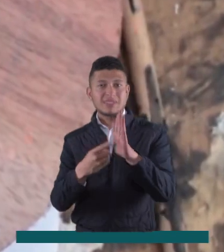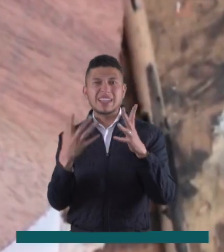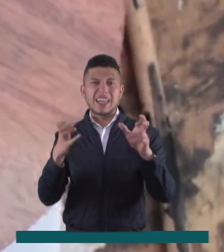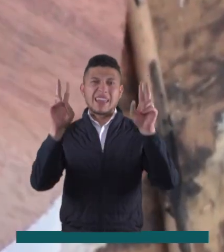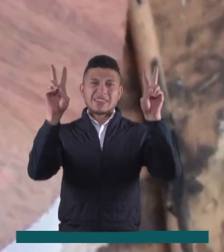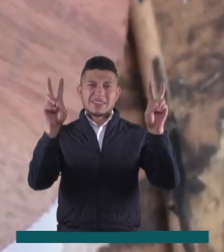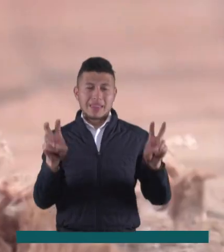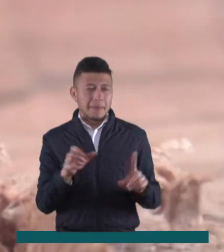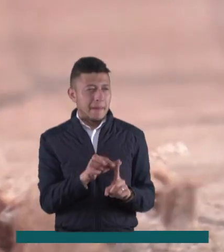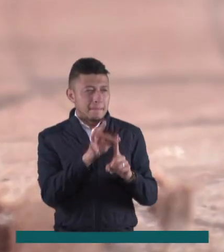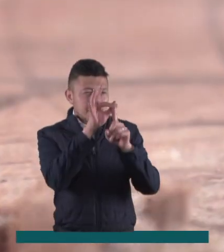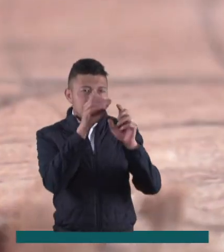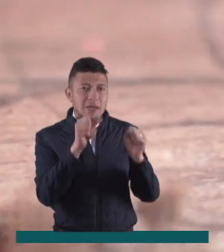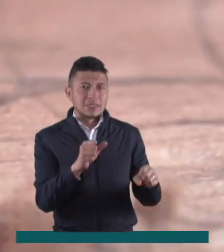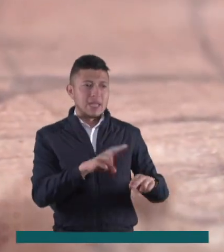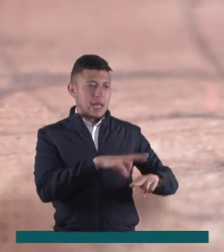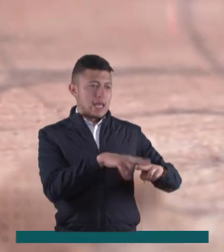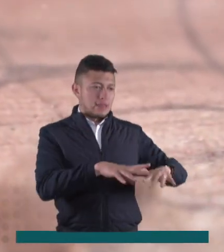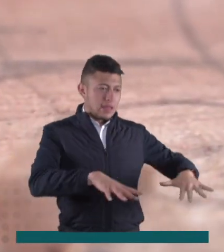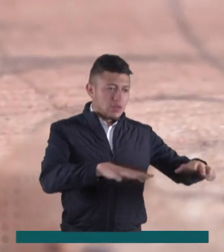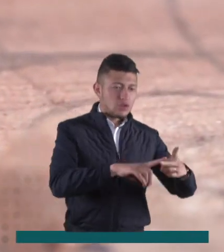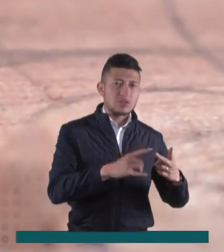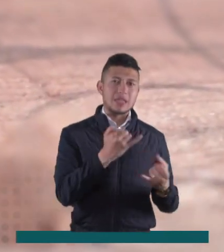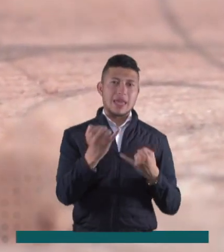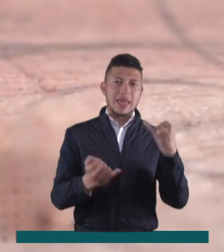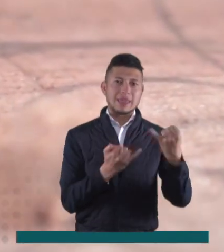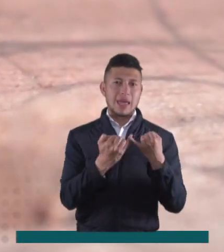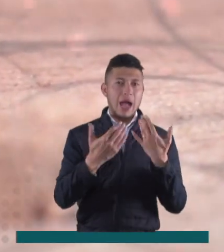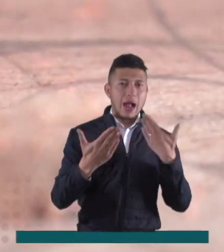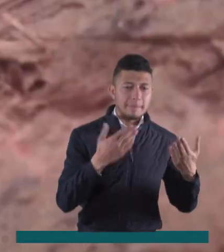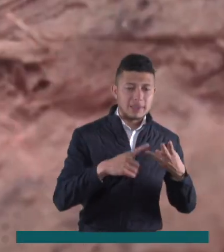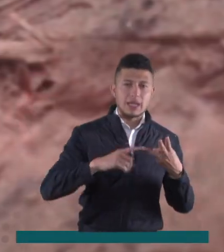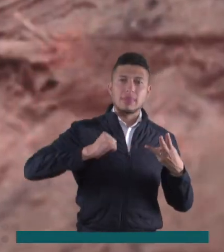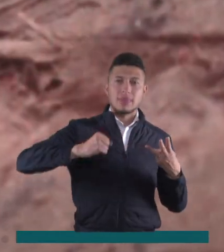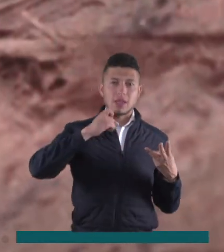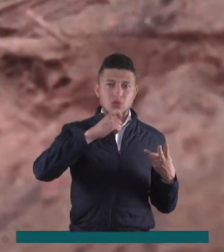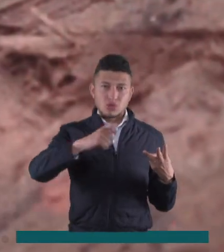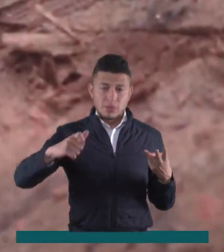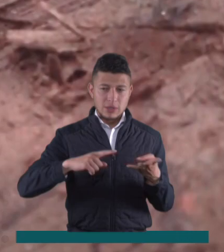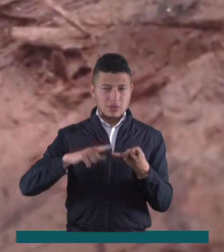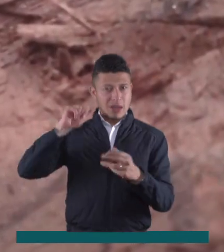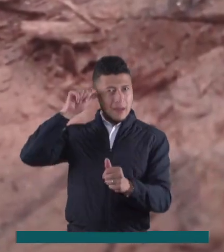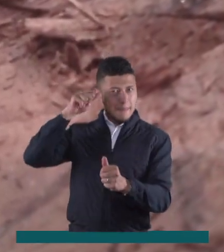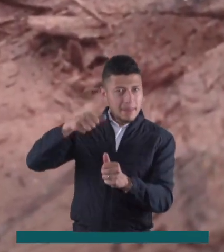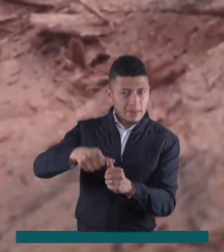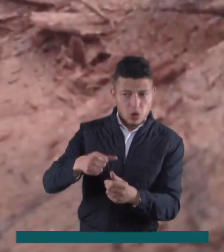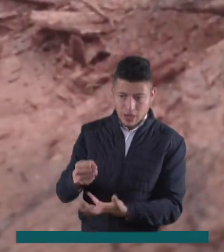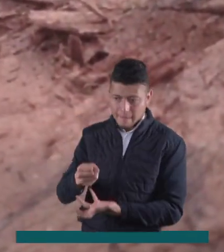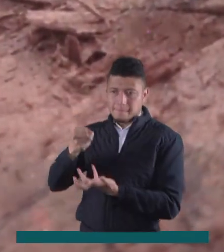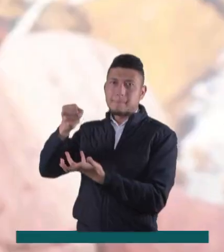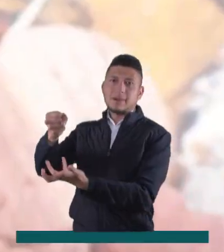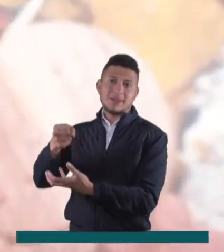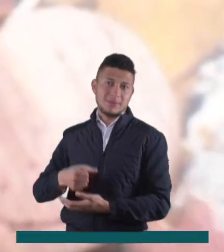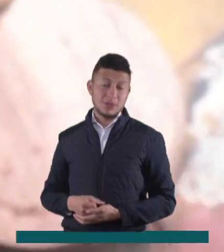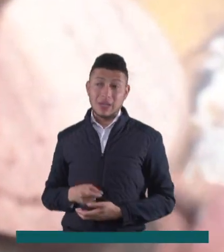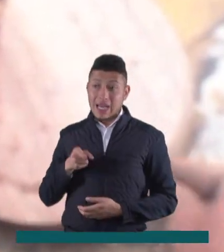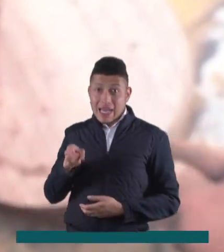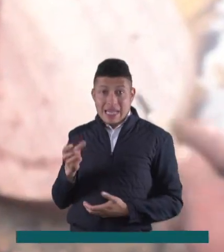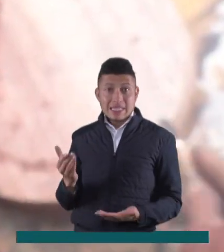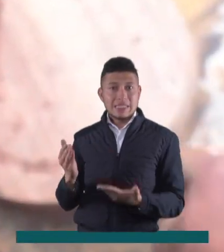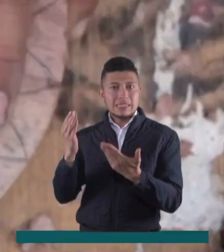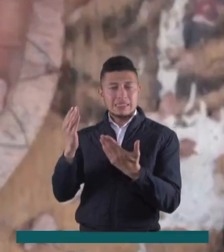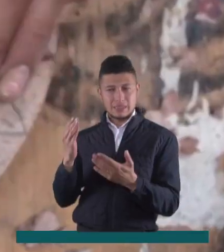se busca exaltar temáticas como la naturaleza, las identidades campesinas, derechos humanos, memoria y patrimonio,